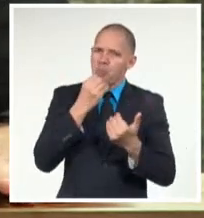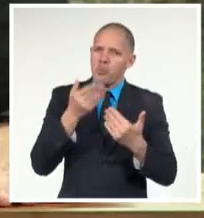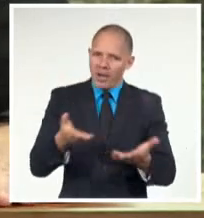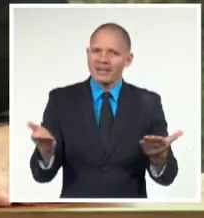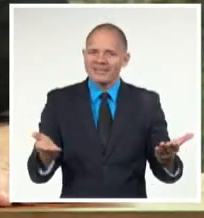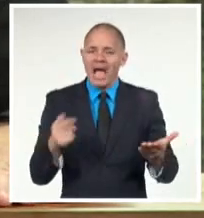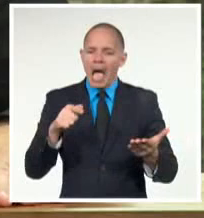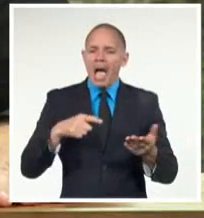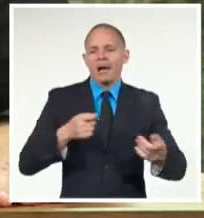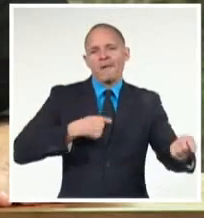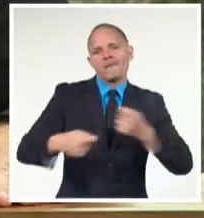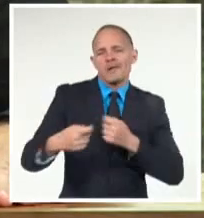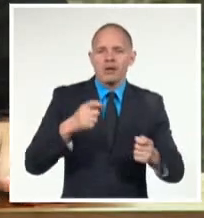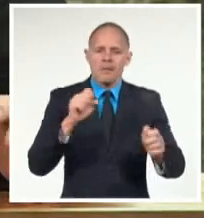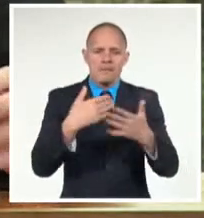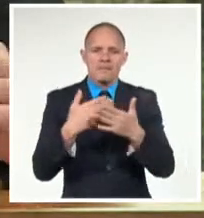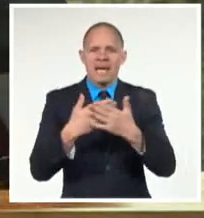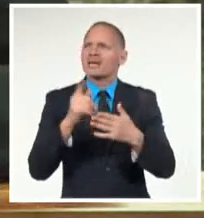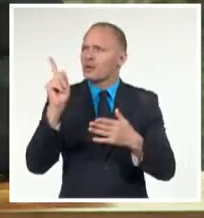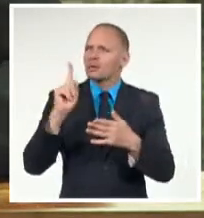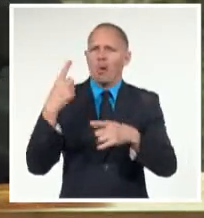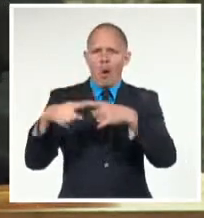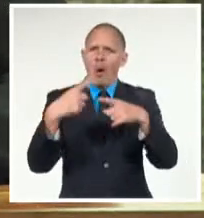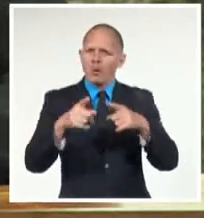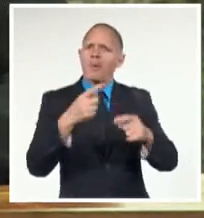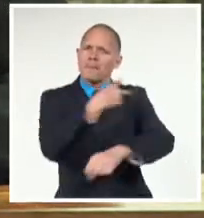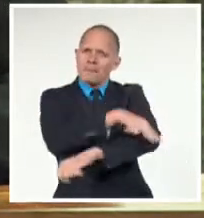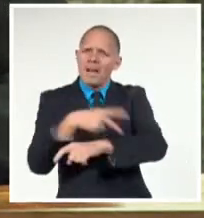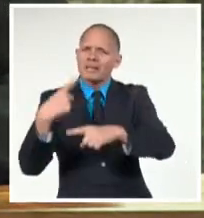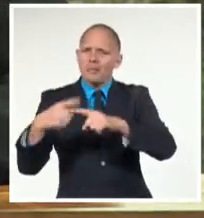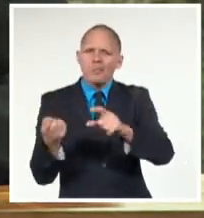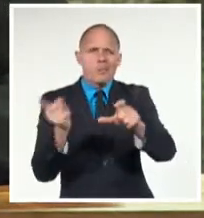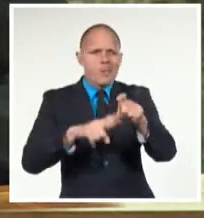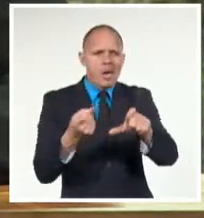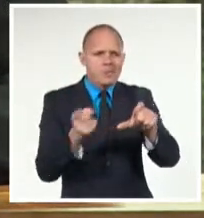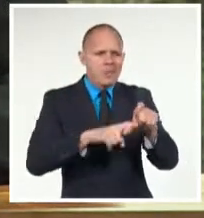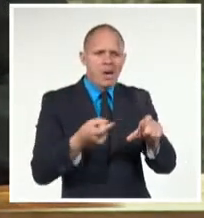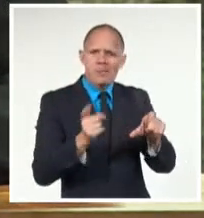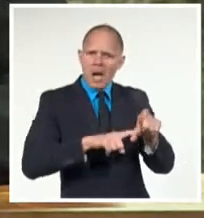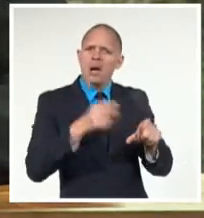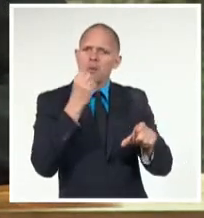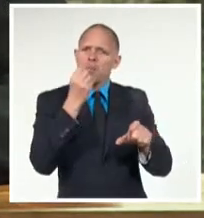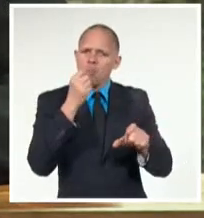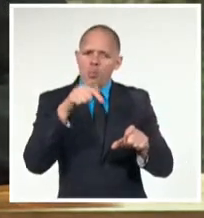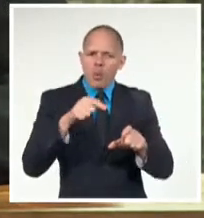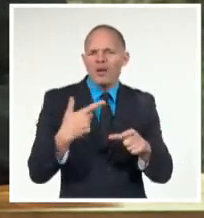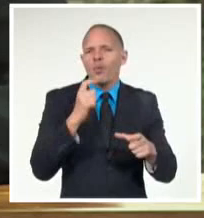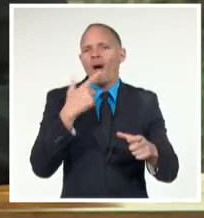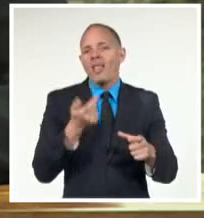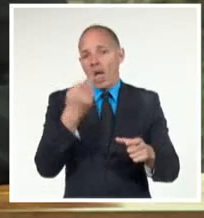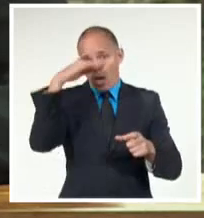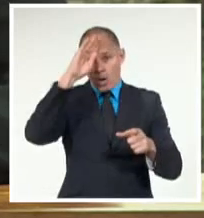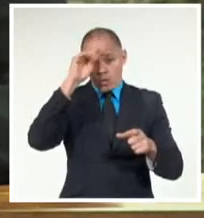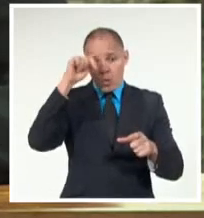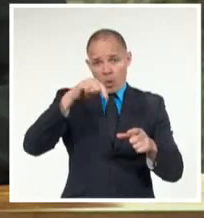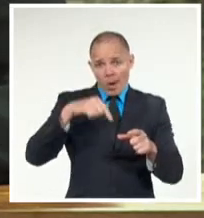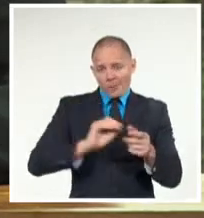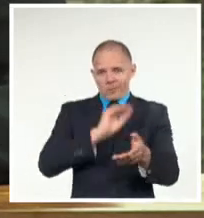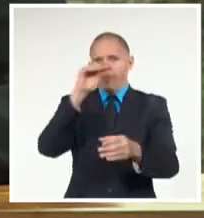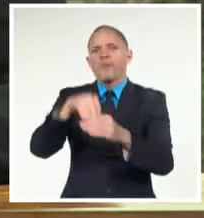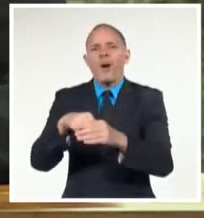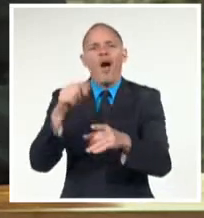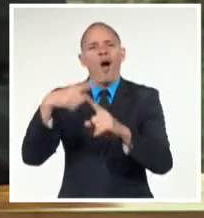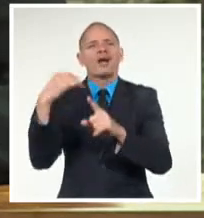con empresas de otras naciones, contribuyendo así a una mayor inserción de la economía cubana en el mercado internacional.